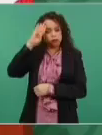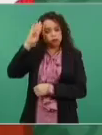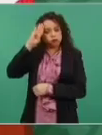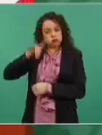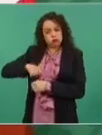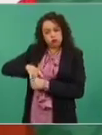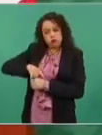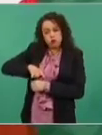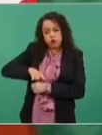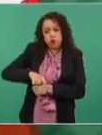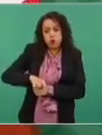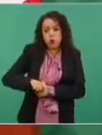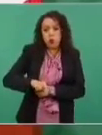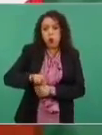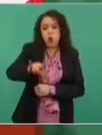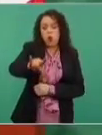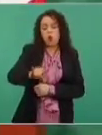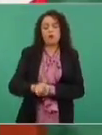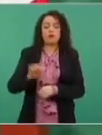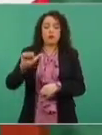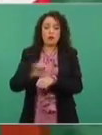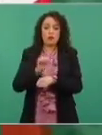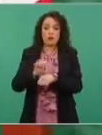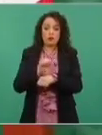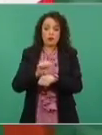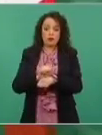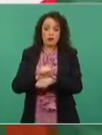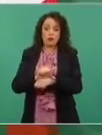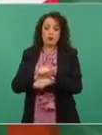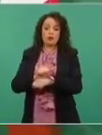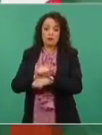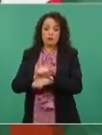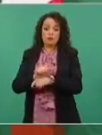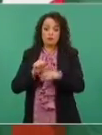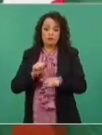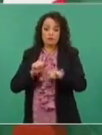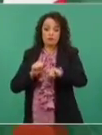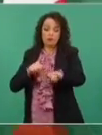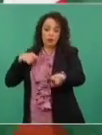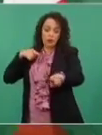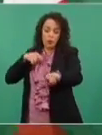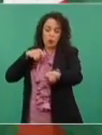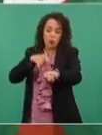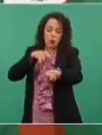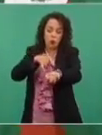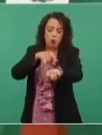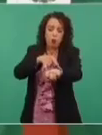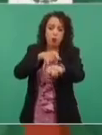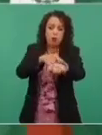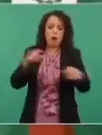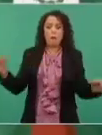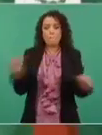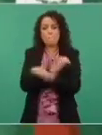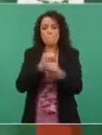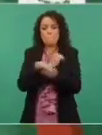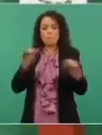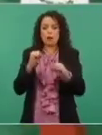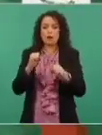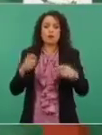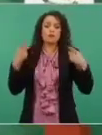automóviles, se produjo una explosión y perdieron la vida